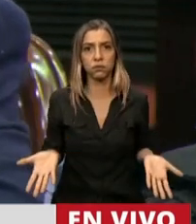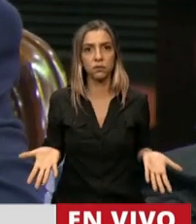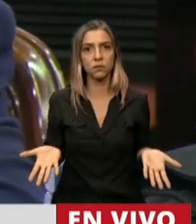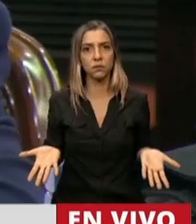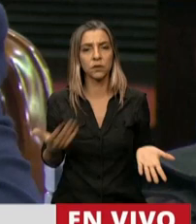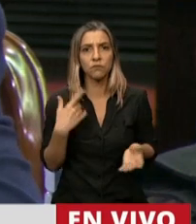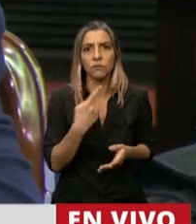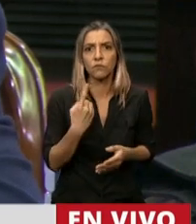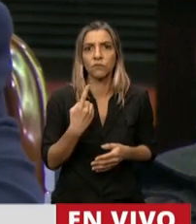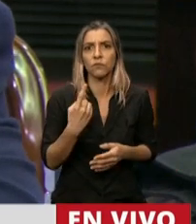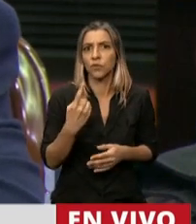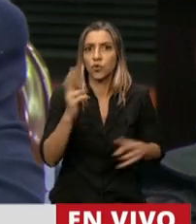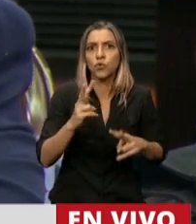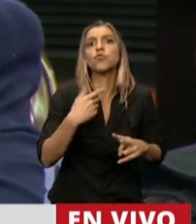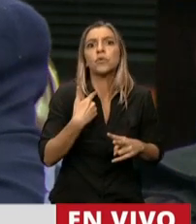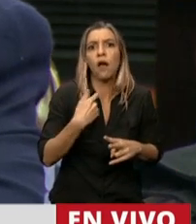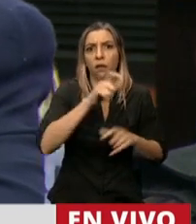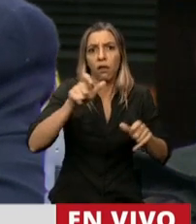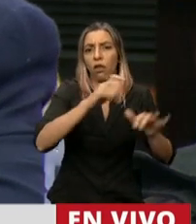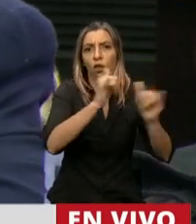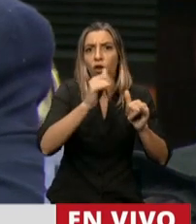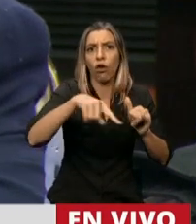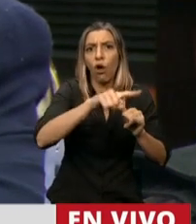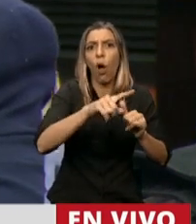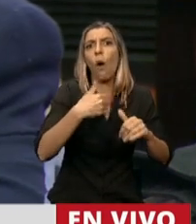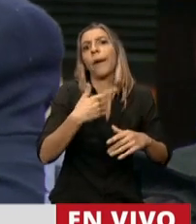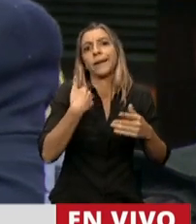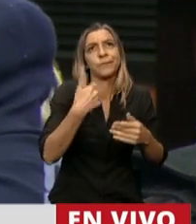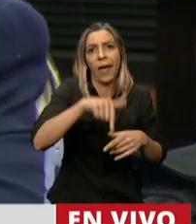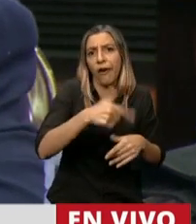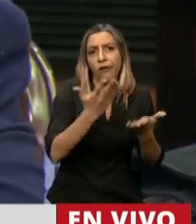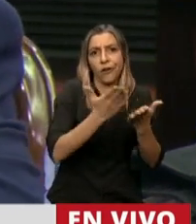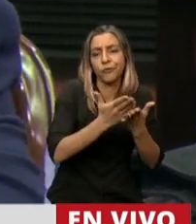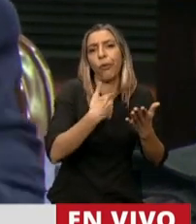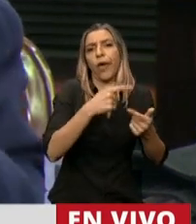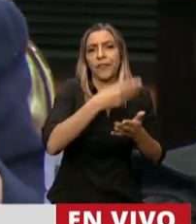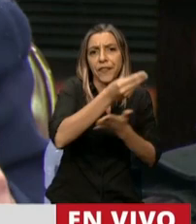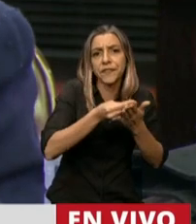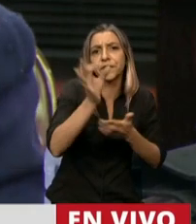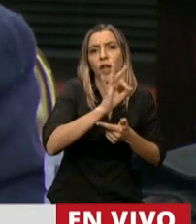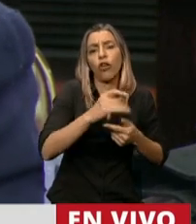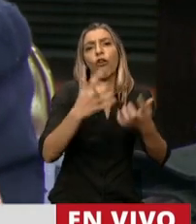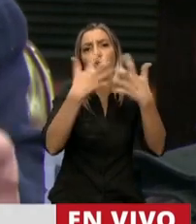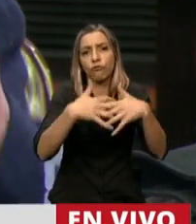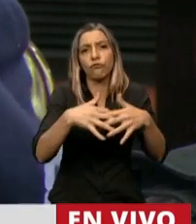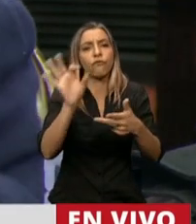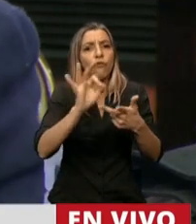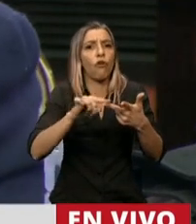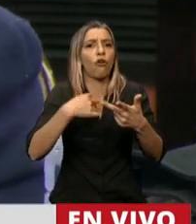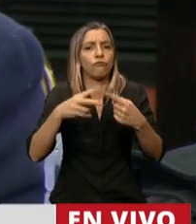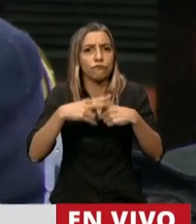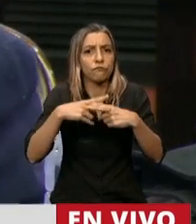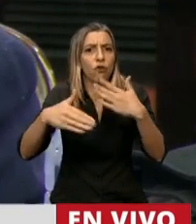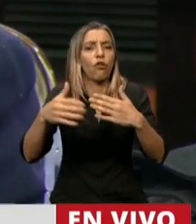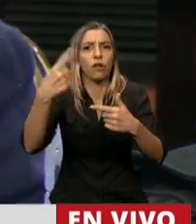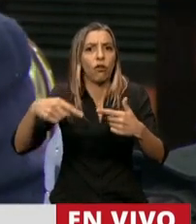ni uno solo de los jóvenes que estudian diseño, biotecnología o informática, y que al revés quisieran venir a la